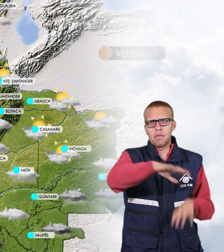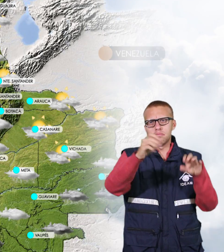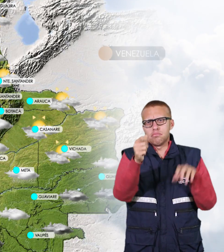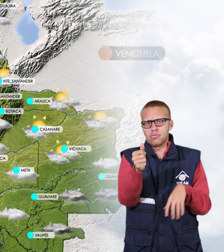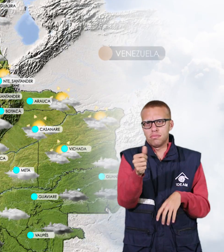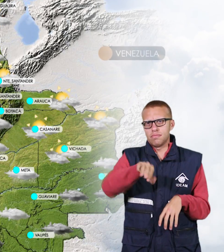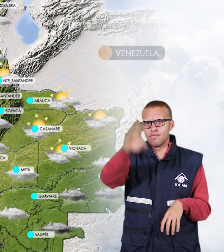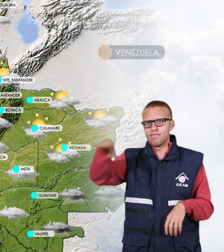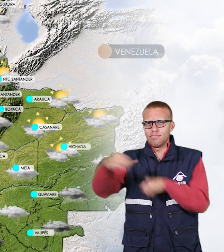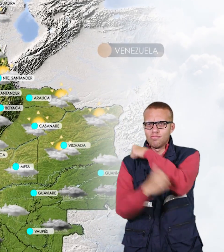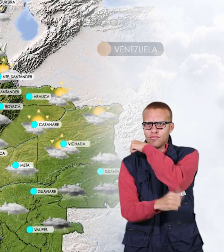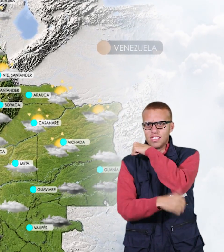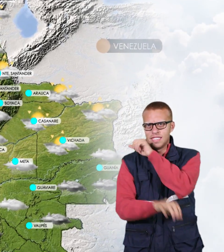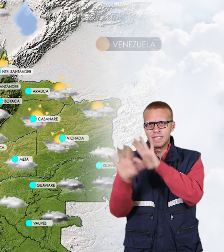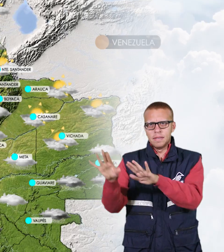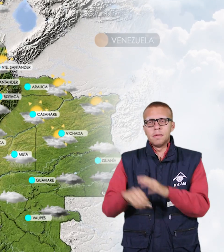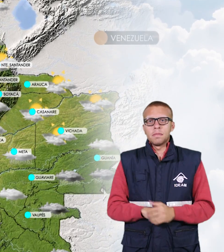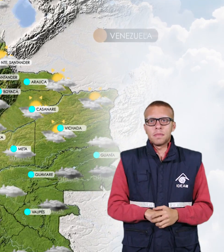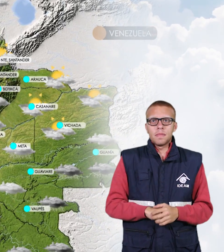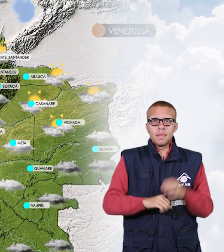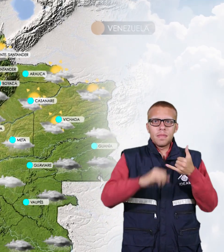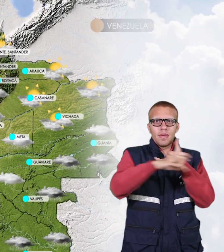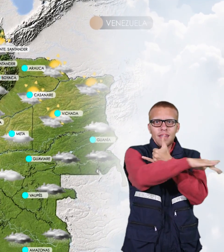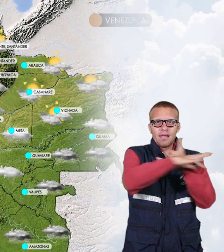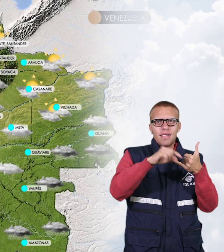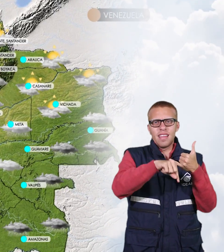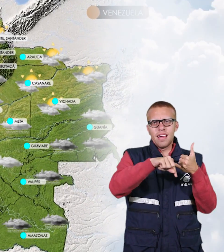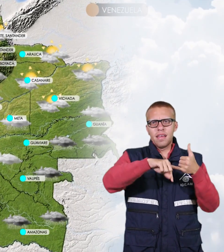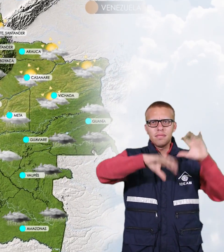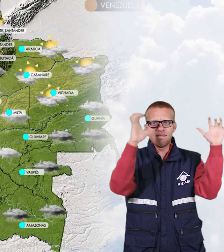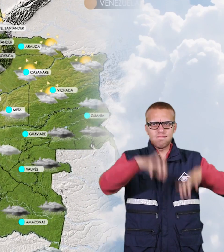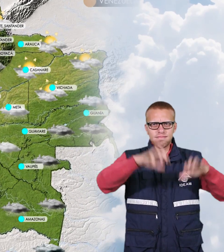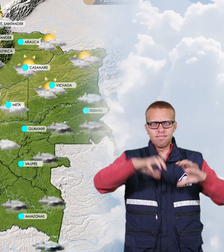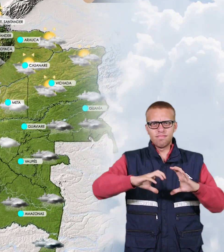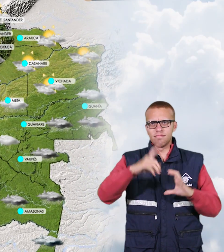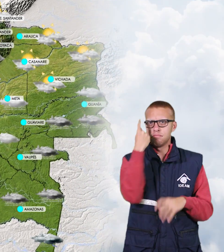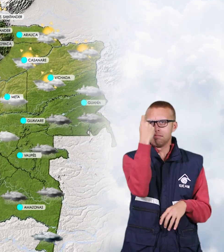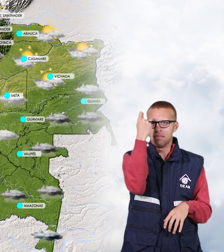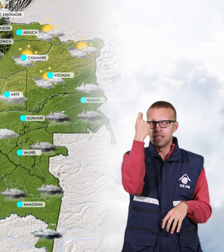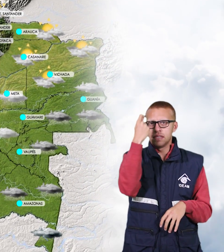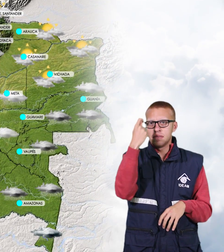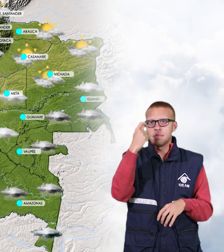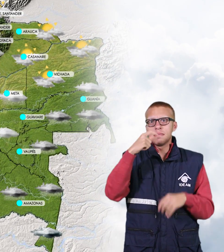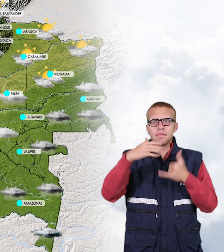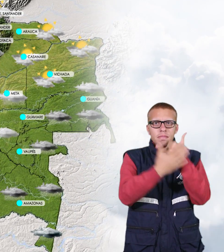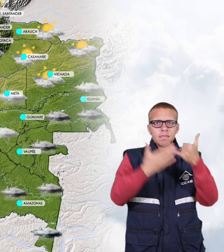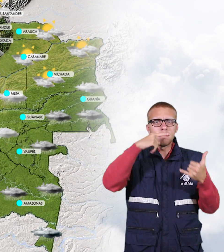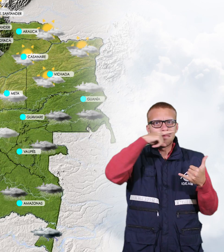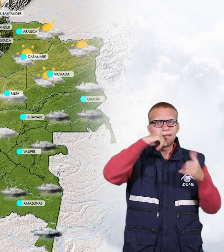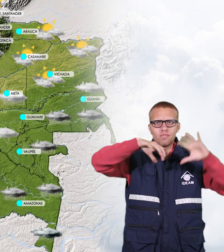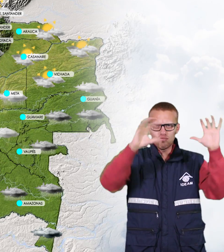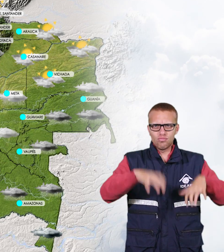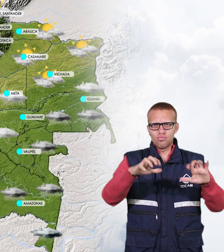cundiboyacense. En la Orinoquía se estiman las lluvias sobre Bichada y Meta. Y en la Amazonía lluvias en gran parte de la región,